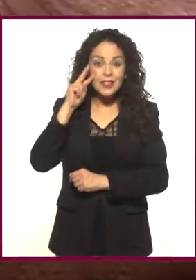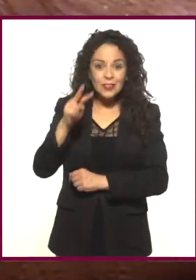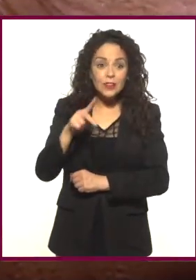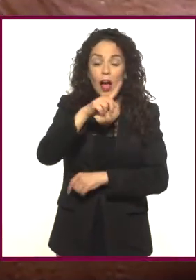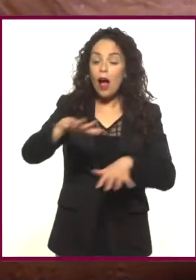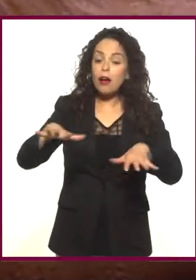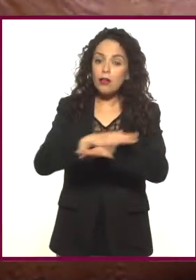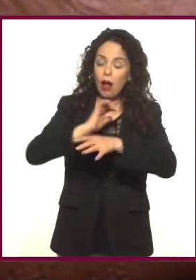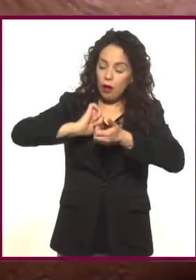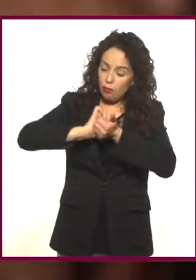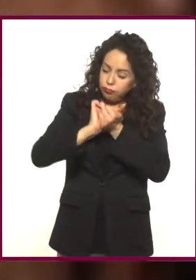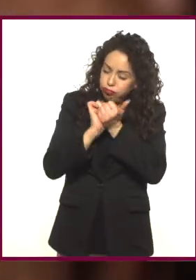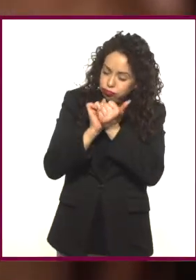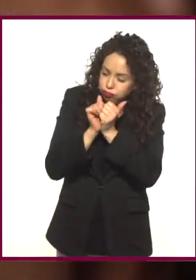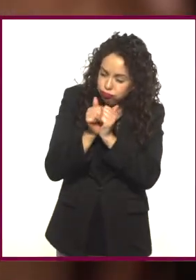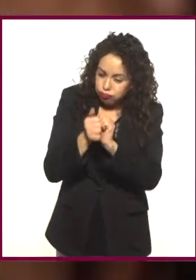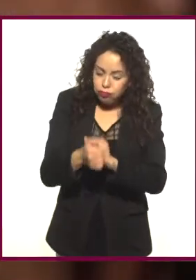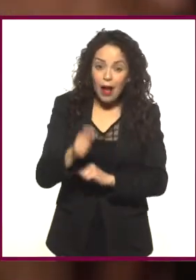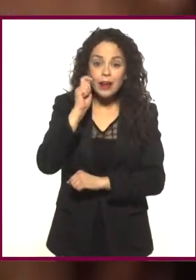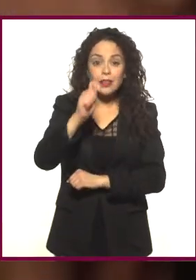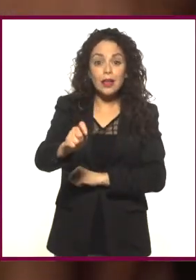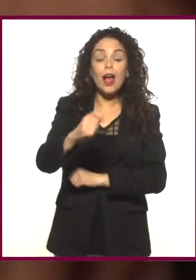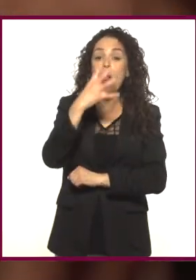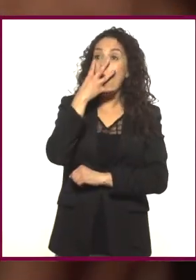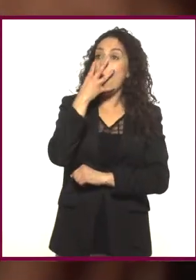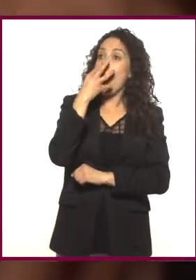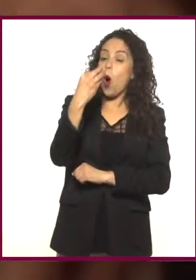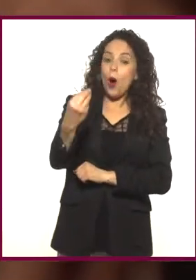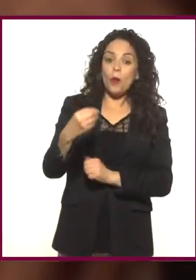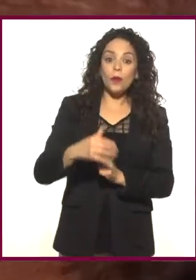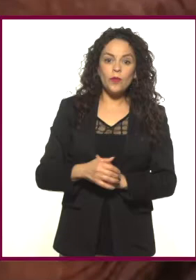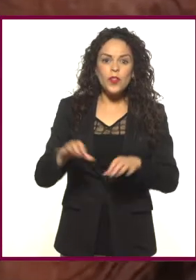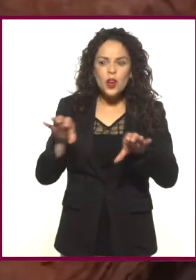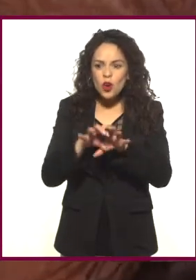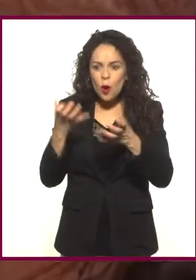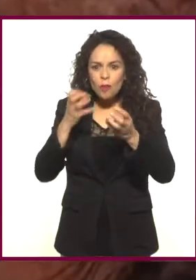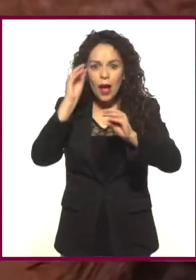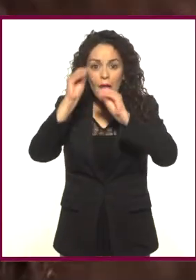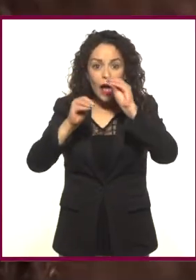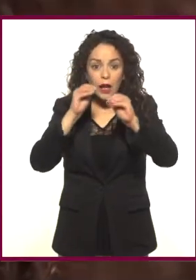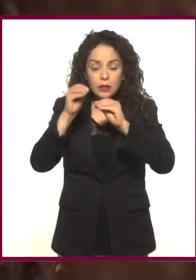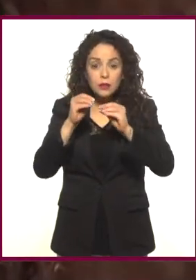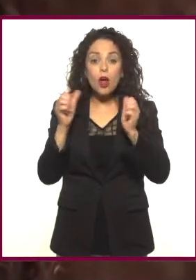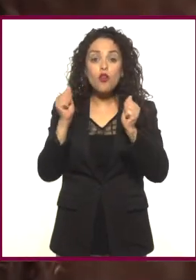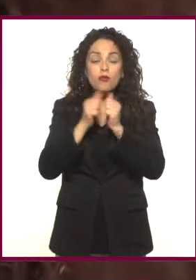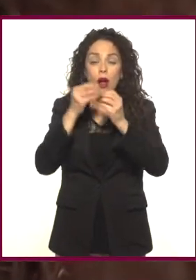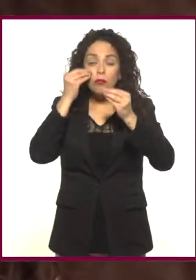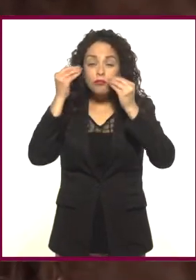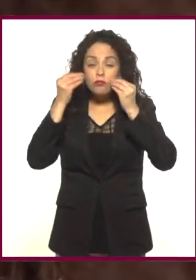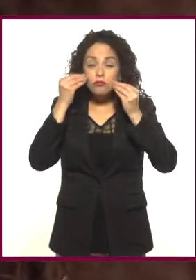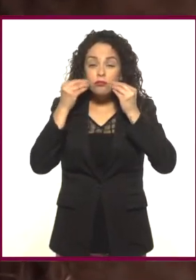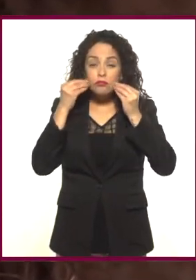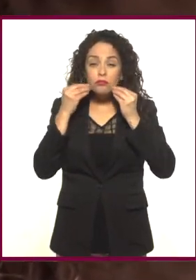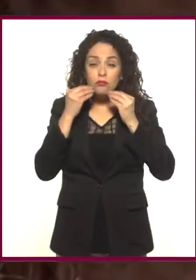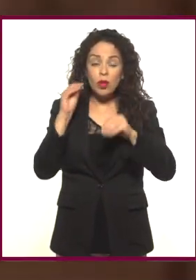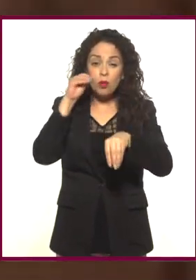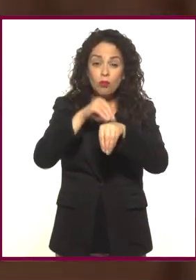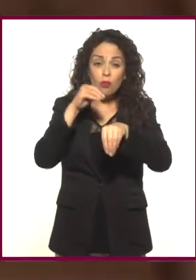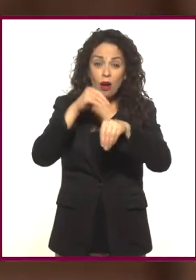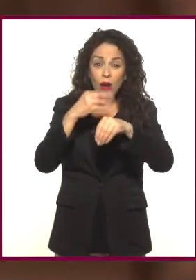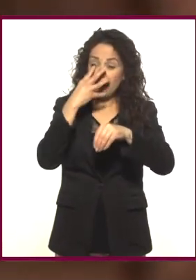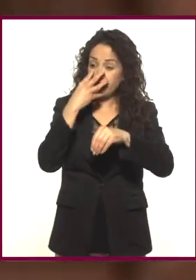¿Cómo olvidar esa escena? Toda esa secuencia fue hecha con maquillaje y prótesis. No inventes. ¿Y cuánto tiempo se tardaban en